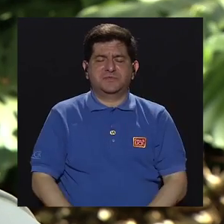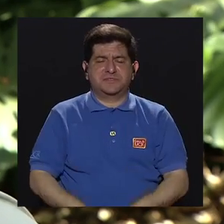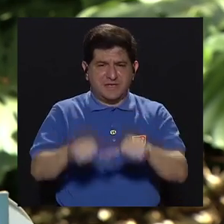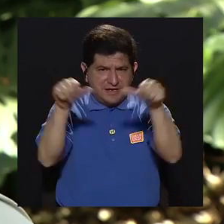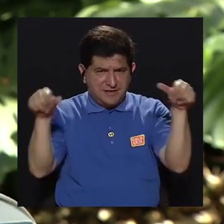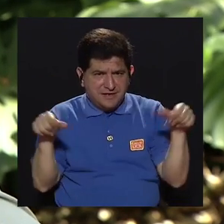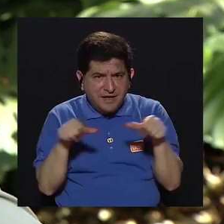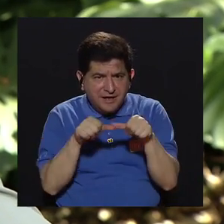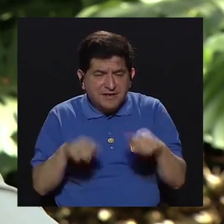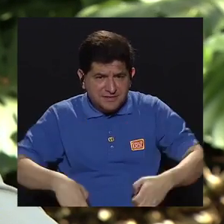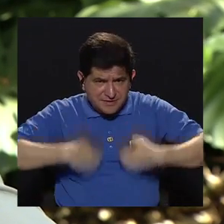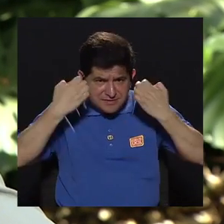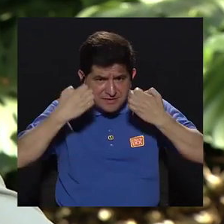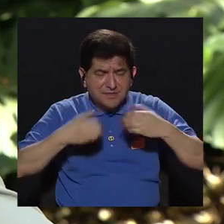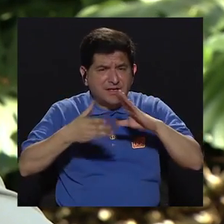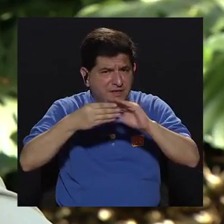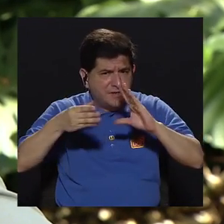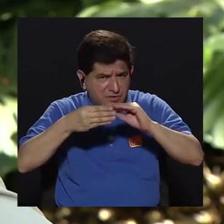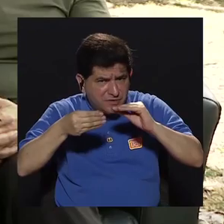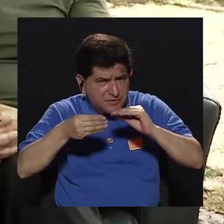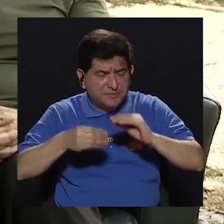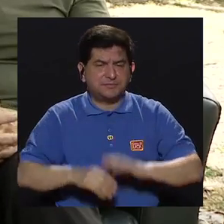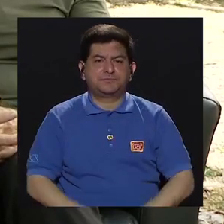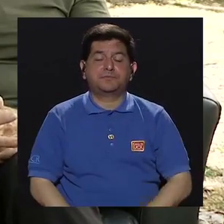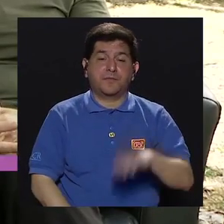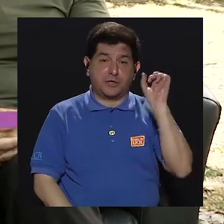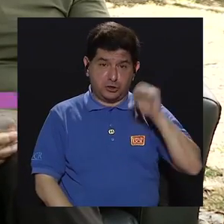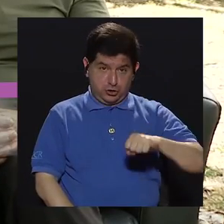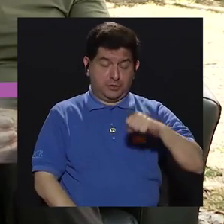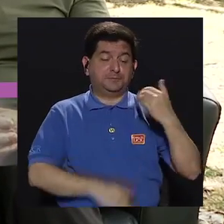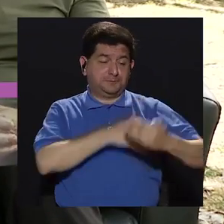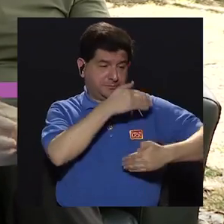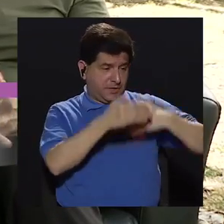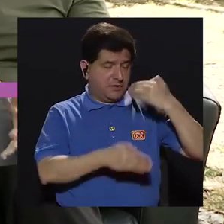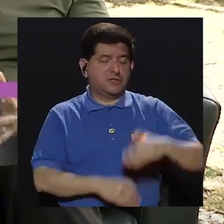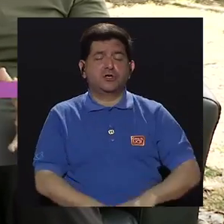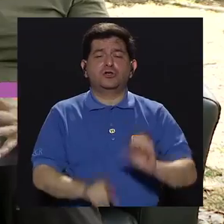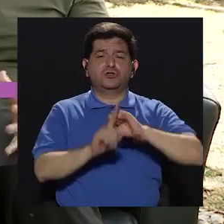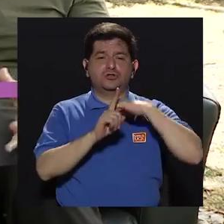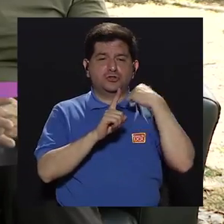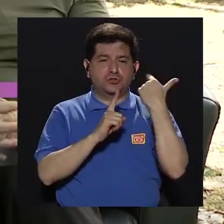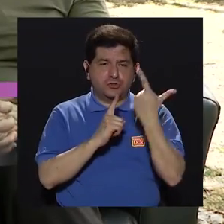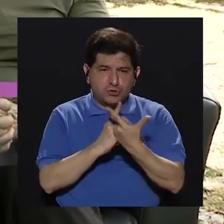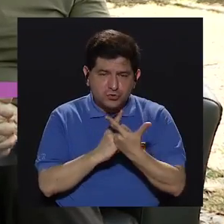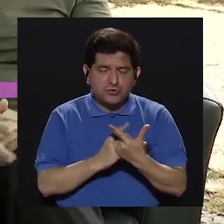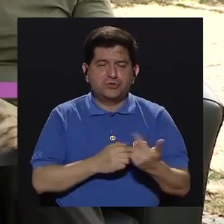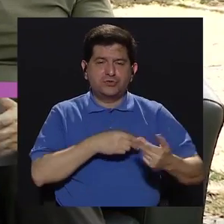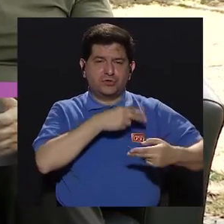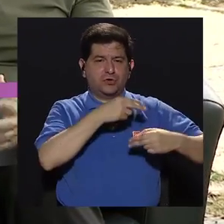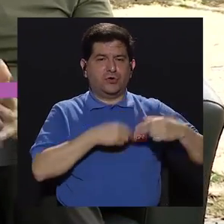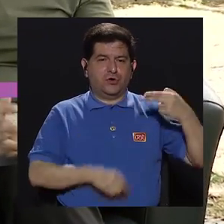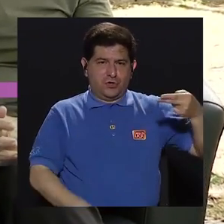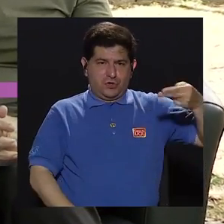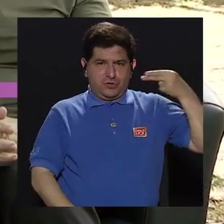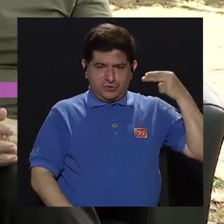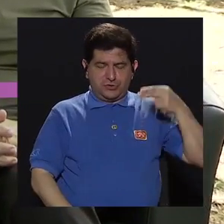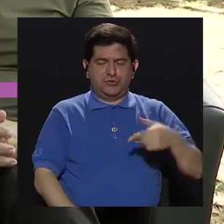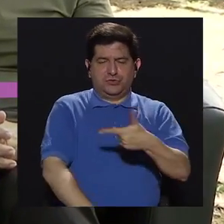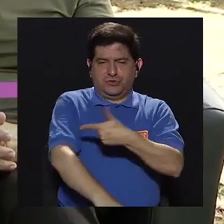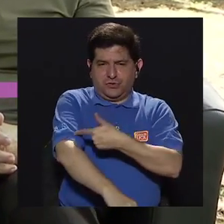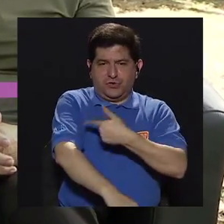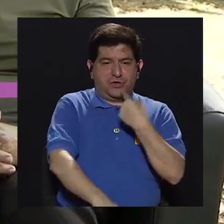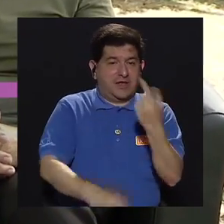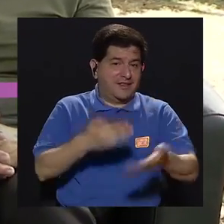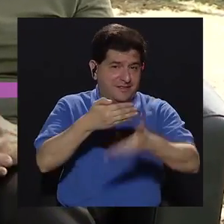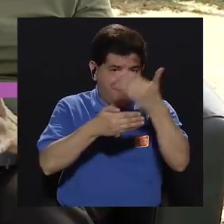en enfermería. No sé si nos comenta. Claro, la evolución socio-histórica de la enfermería, así como lo mencionó